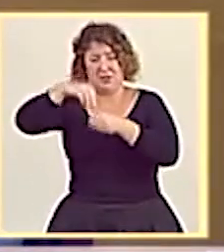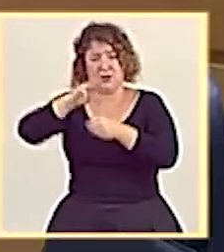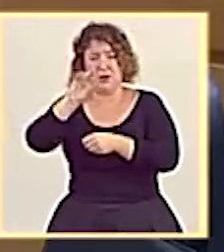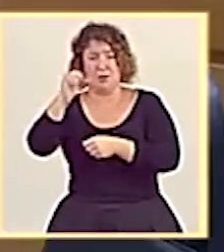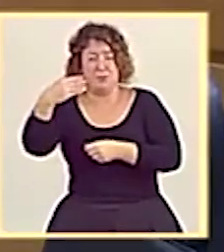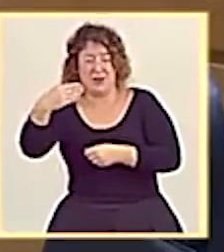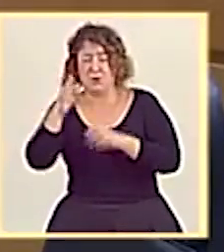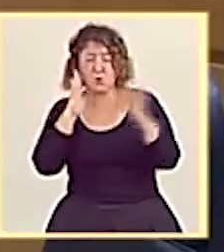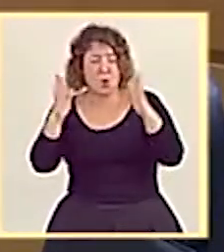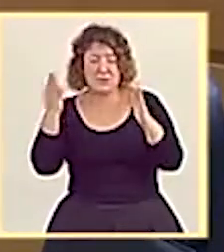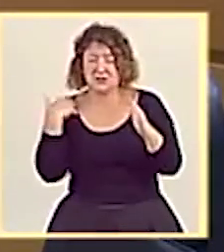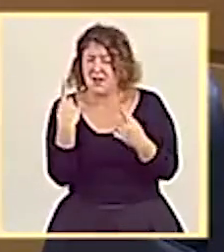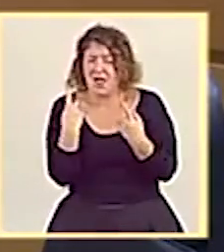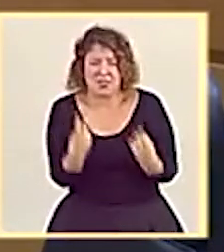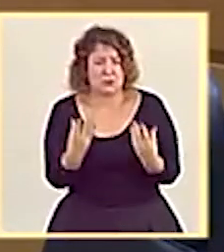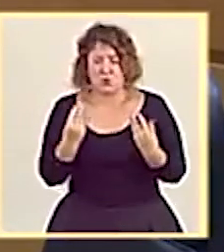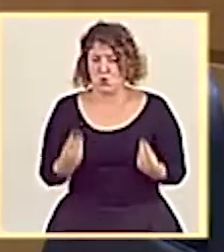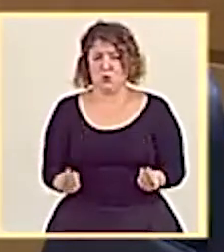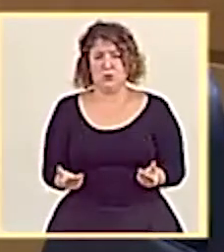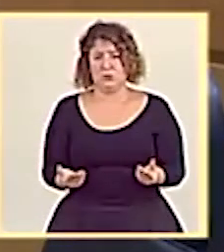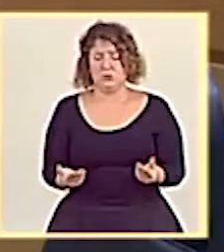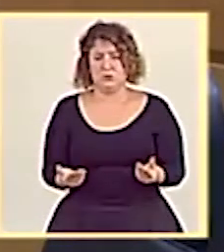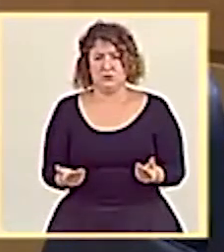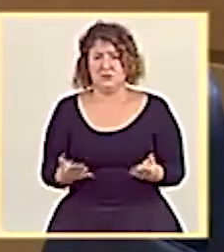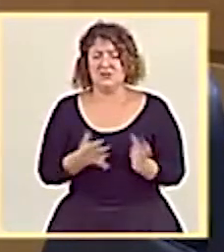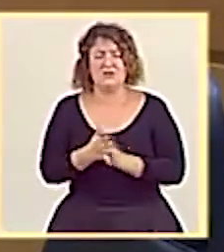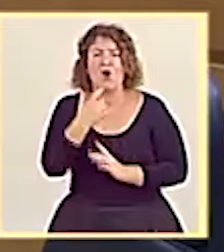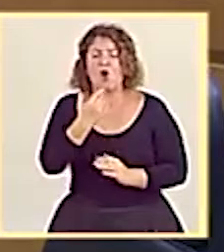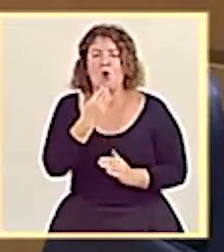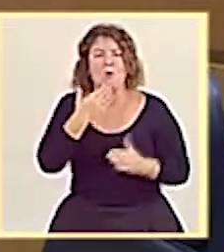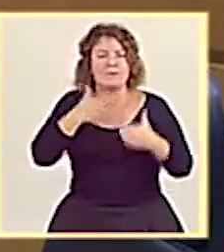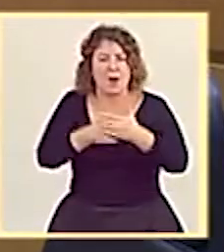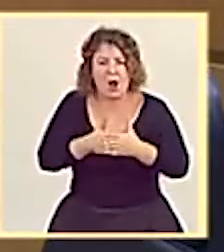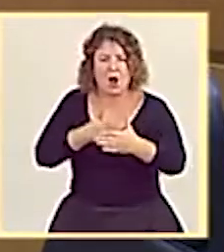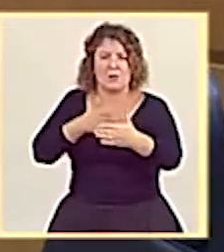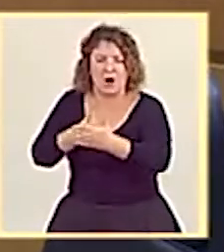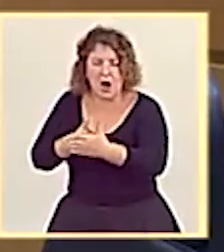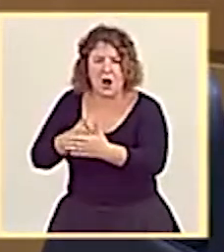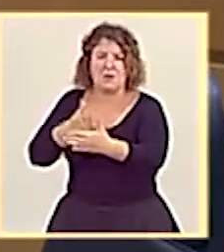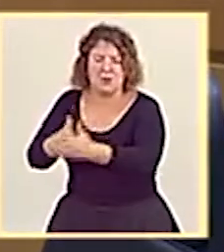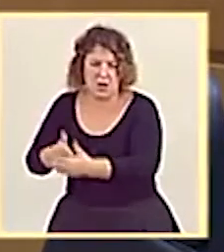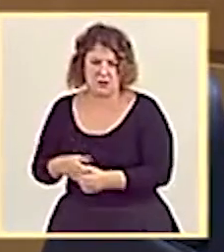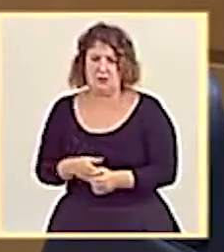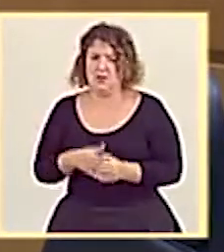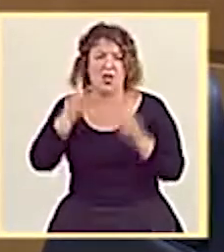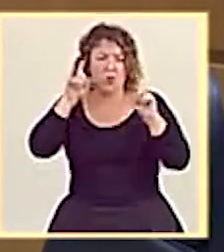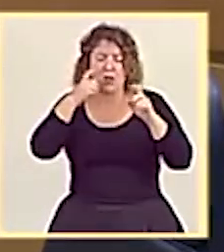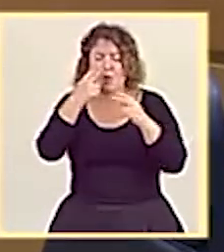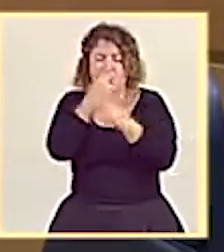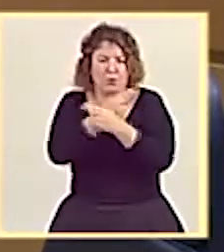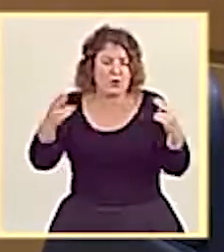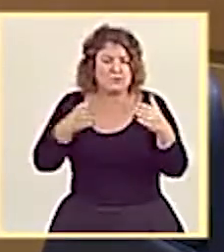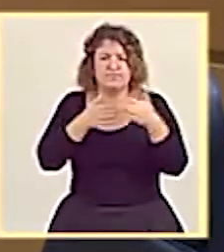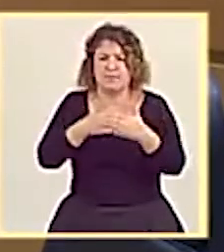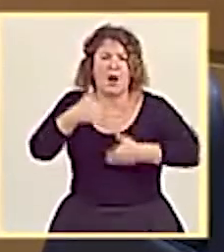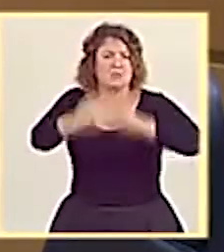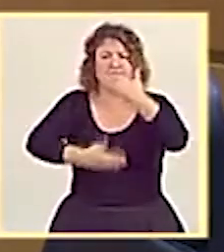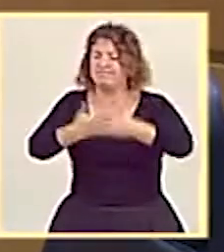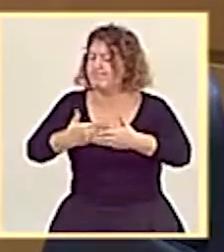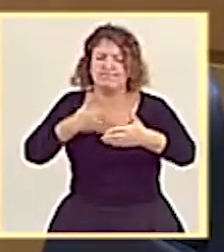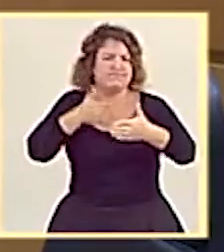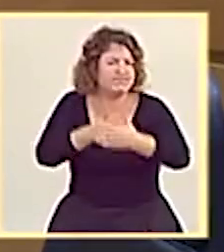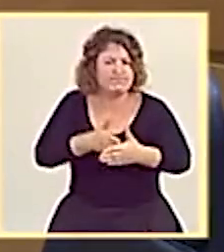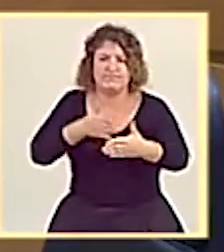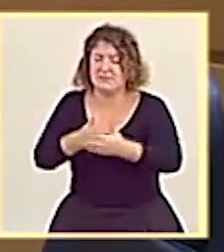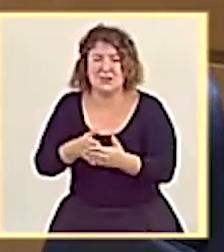Ustedes pusieron una rueda de molino a la cabeza, al cuello de la educación pública, de la escuela pública